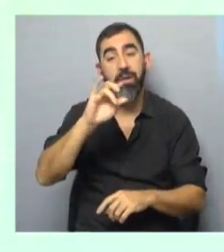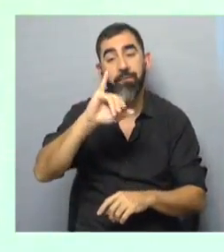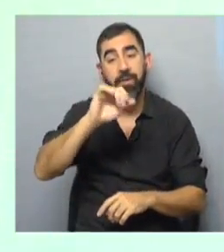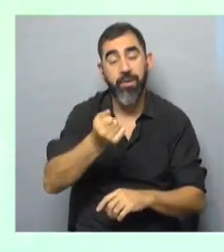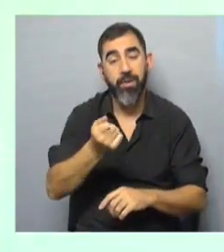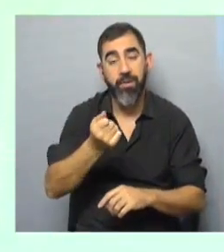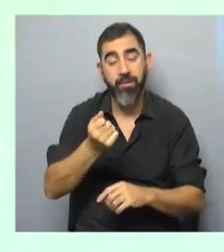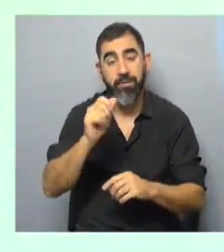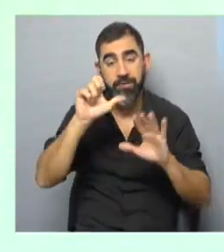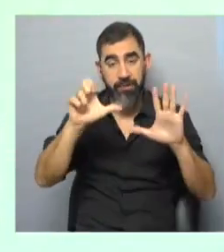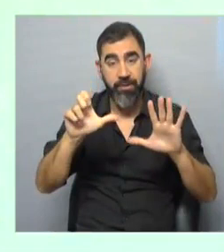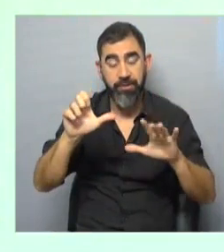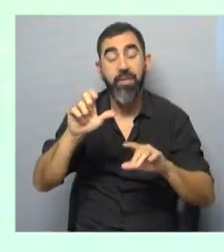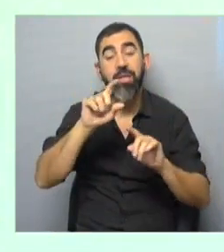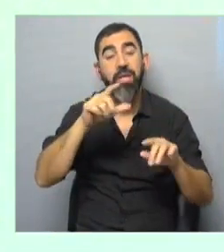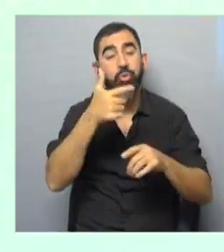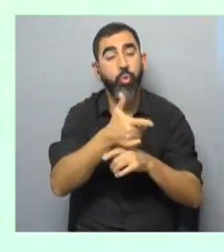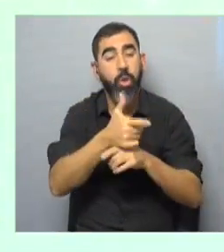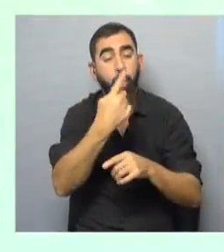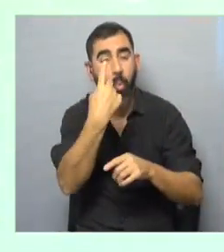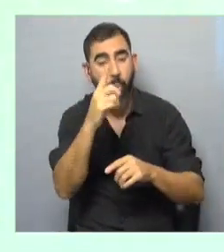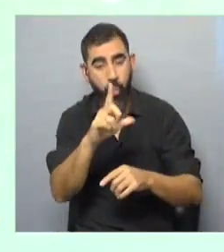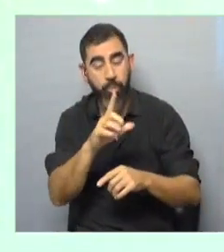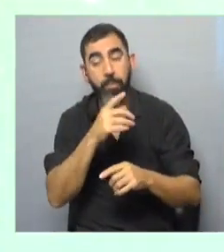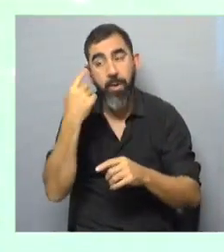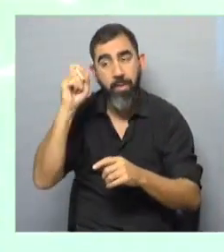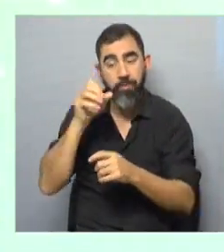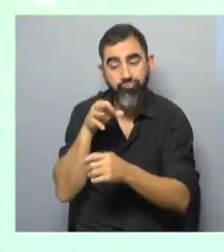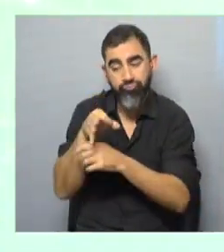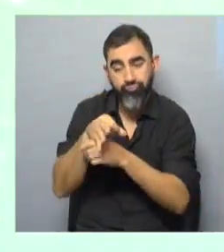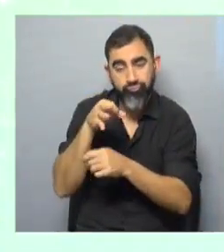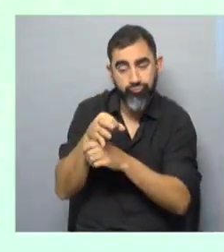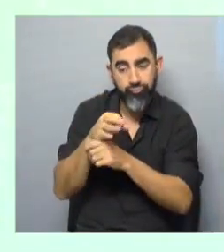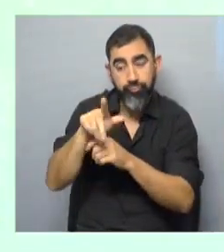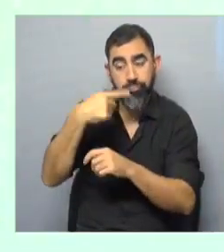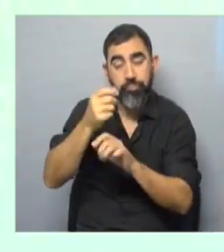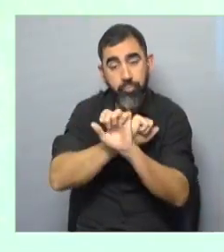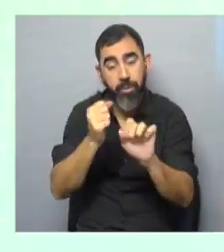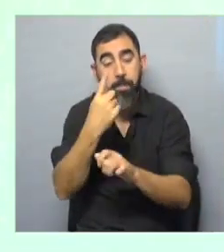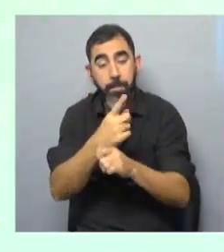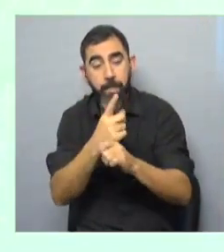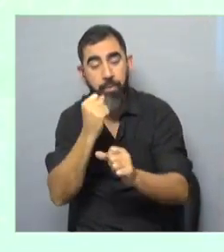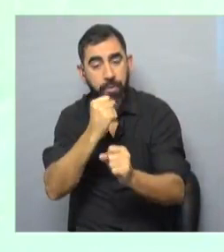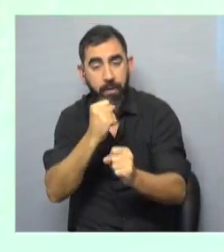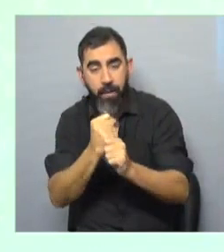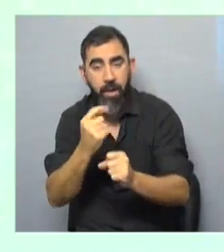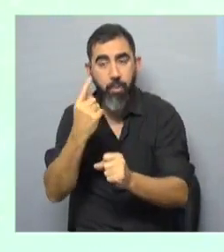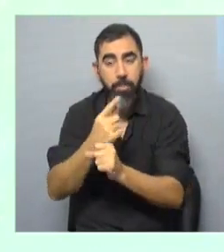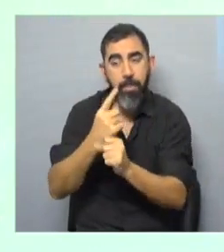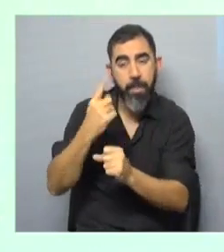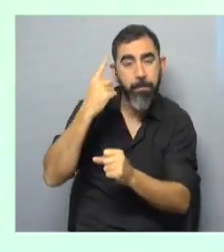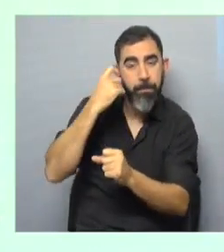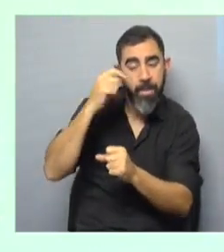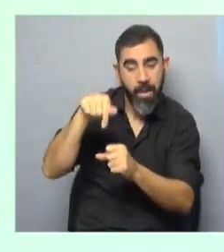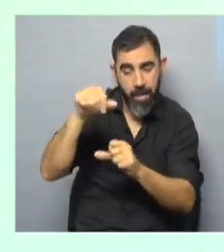herrería soldadura tenemos un emprendimiento en estos momentos. Pero la idea es esto, capacitar para que después puedan también sus primeras herramientas, sus primeras posibilidades,